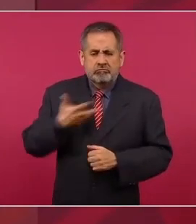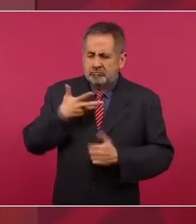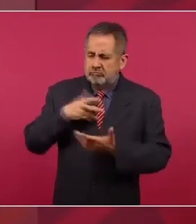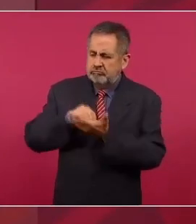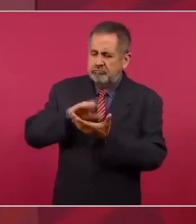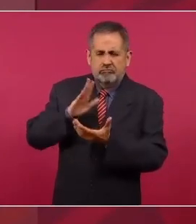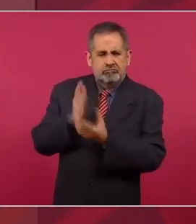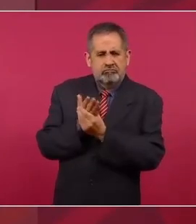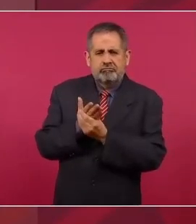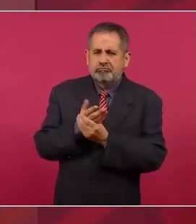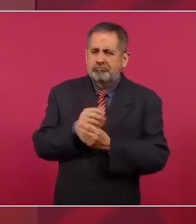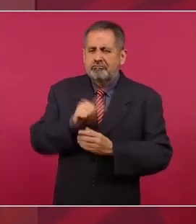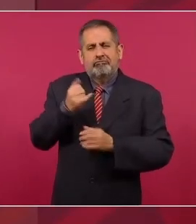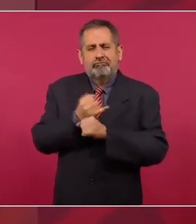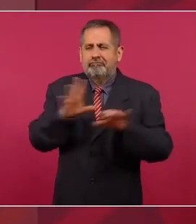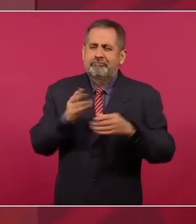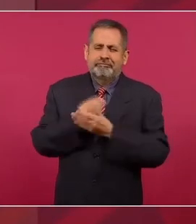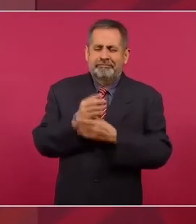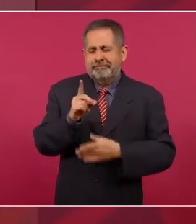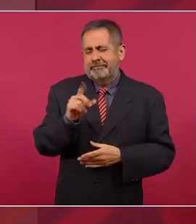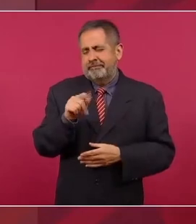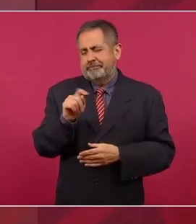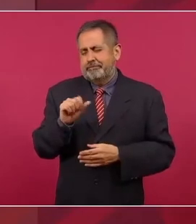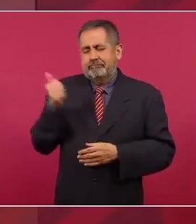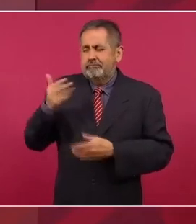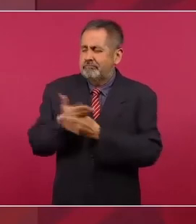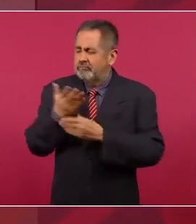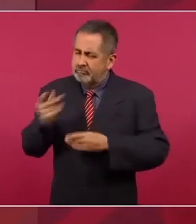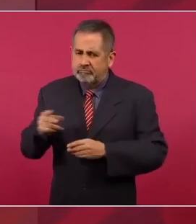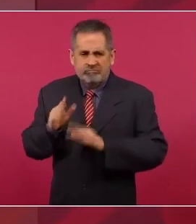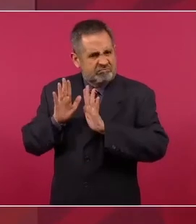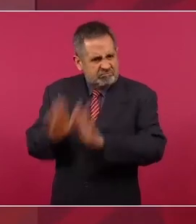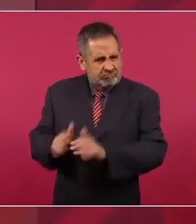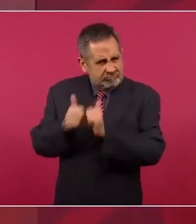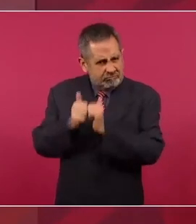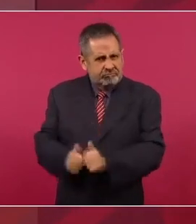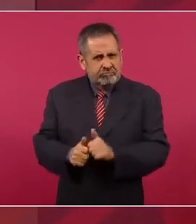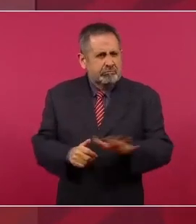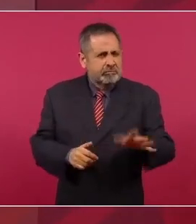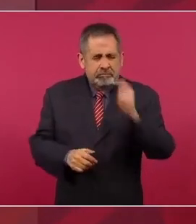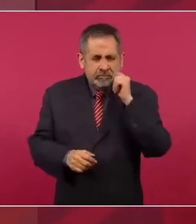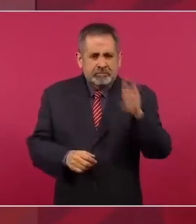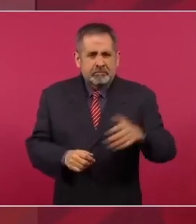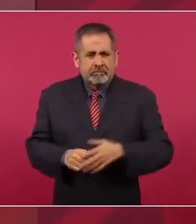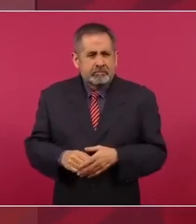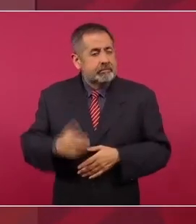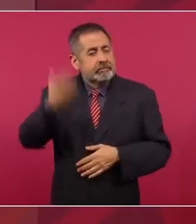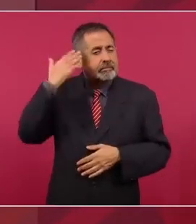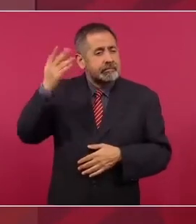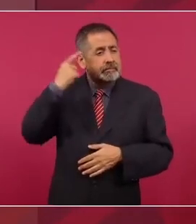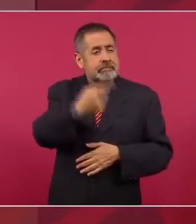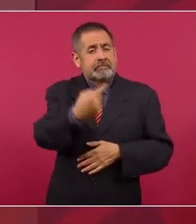y que se aguanten. A mí me obligaban,